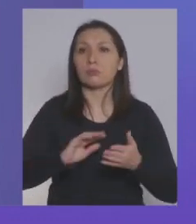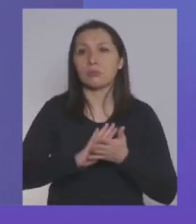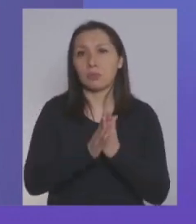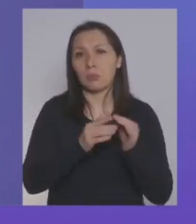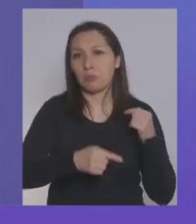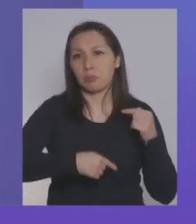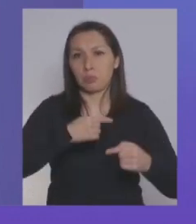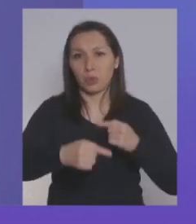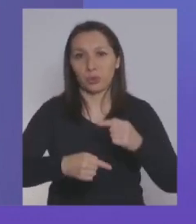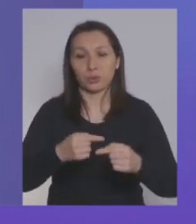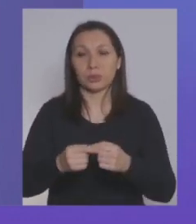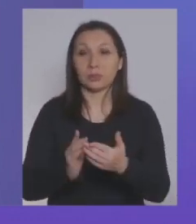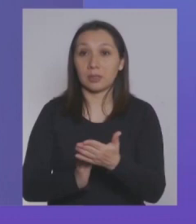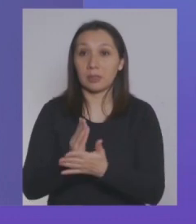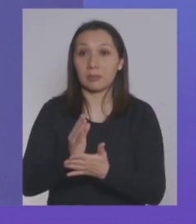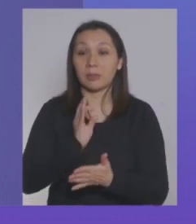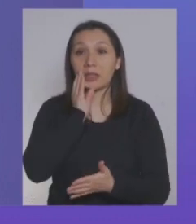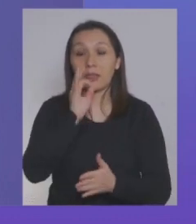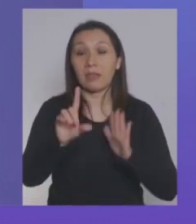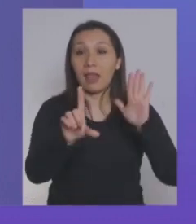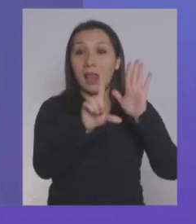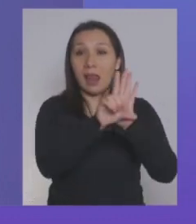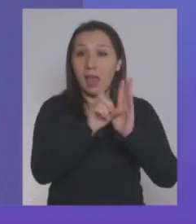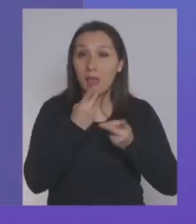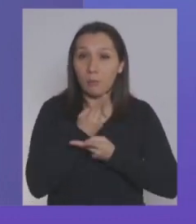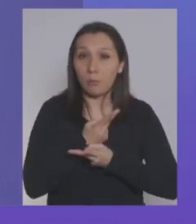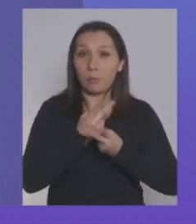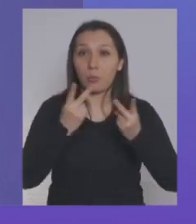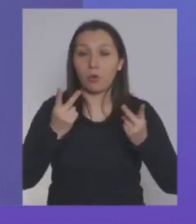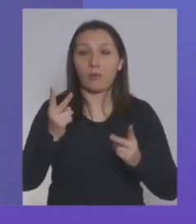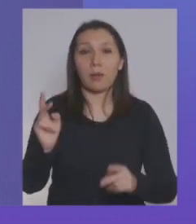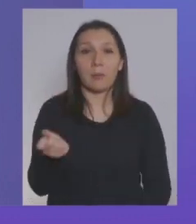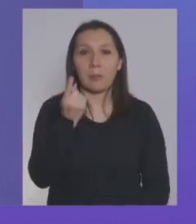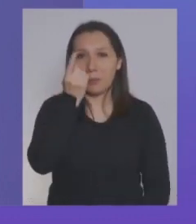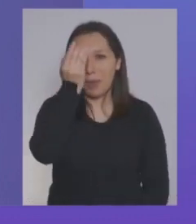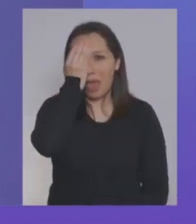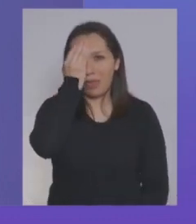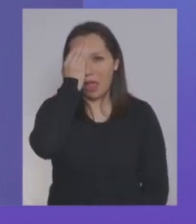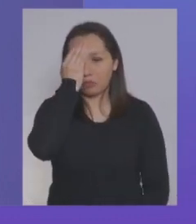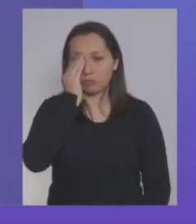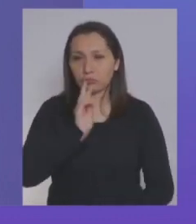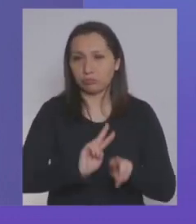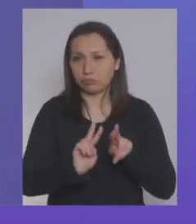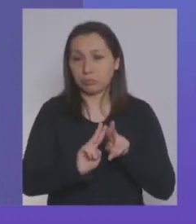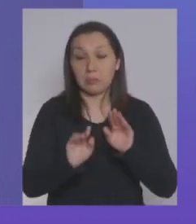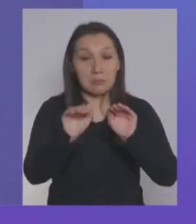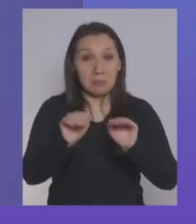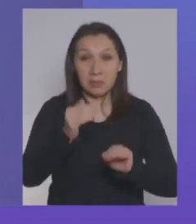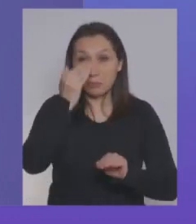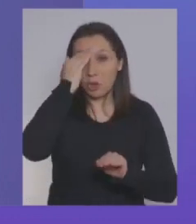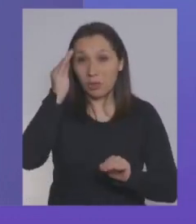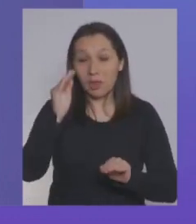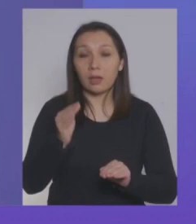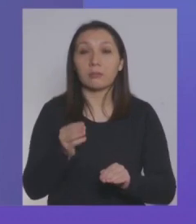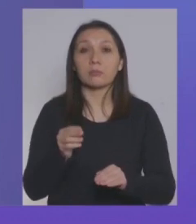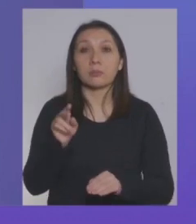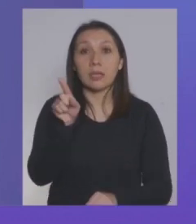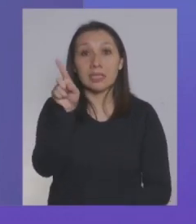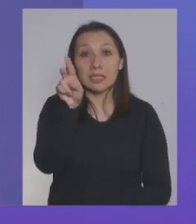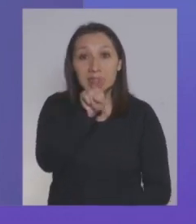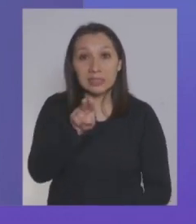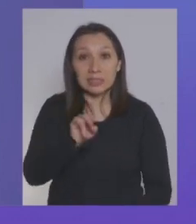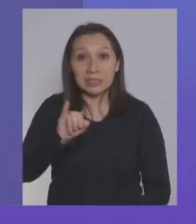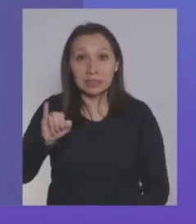este proceso. Partir señalando que la ley se publicó el día 1 de agosto. Ese mismo día el servicio de impuestos